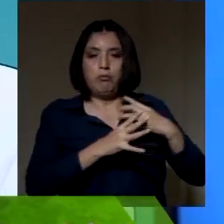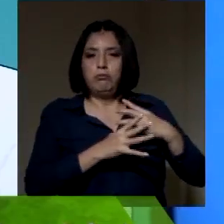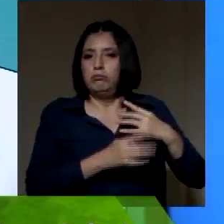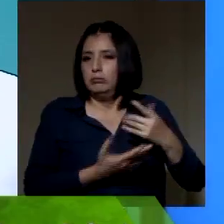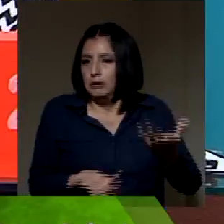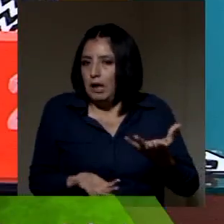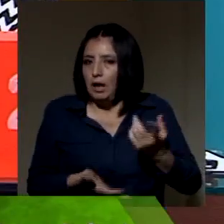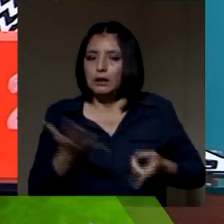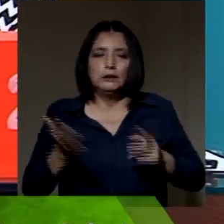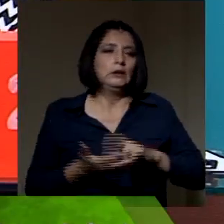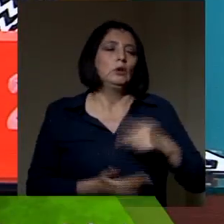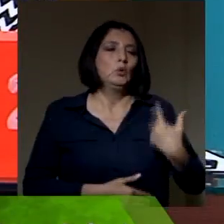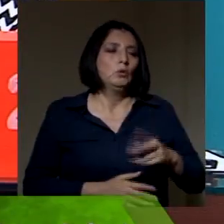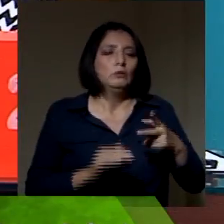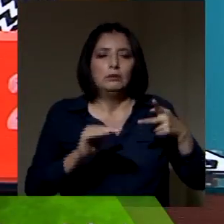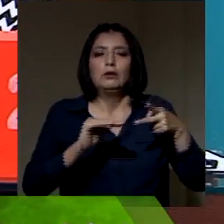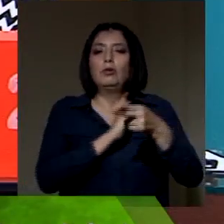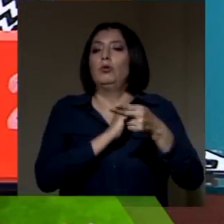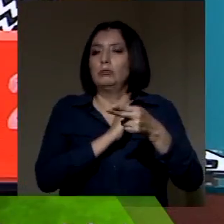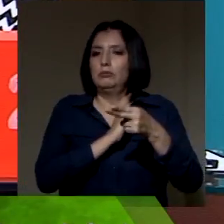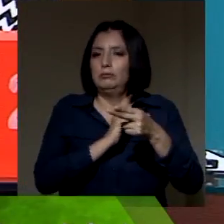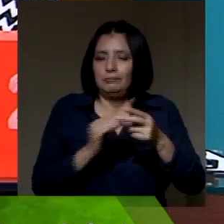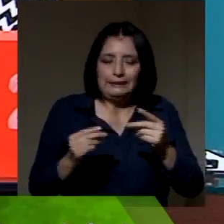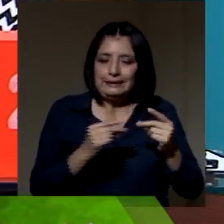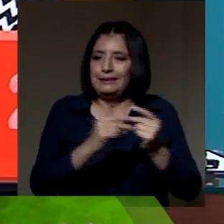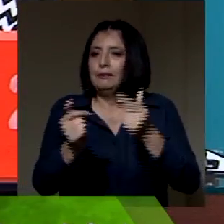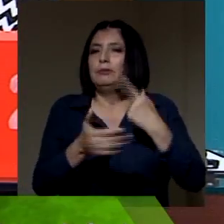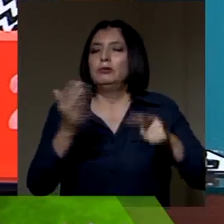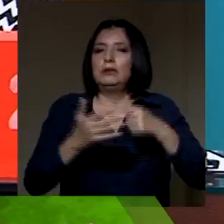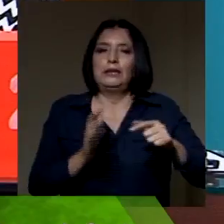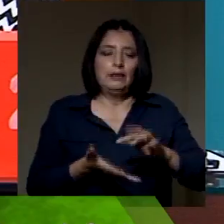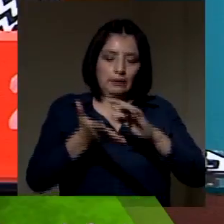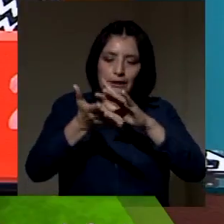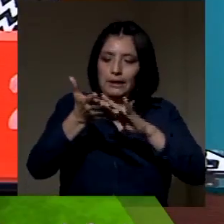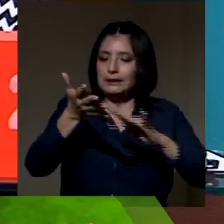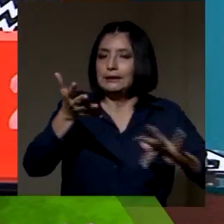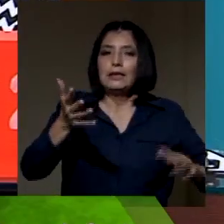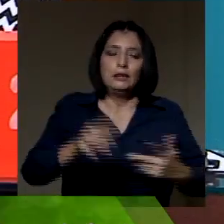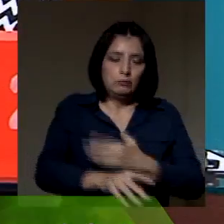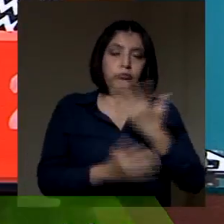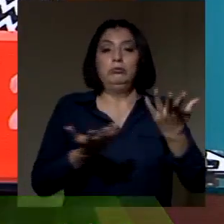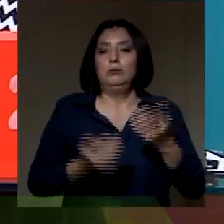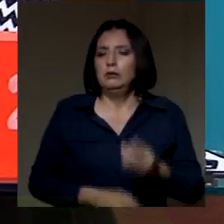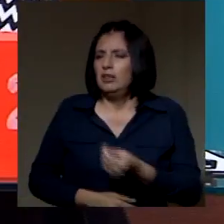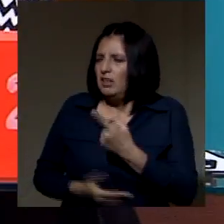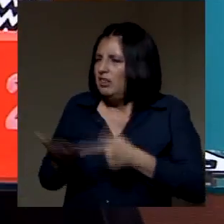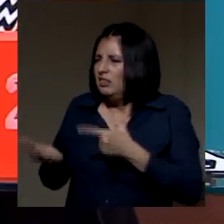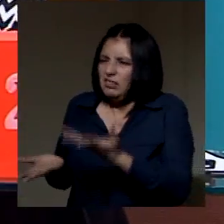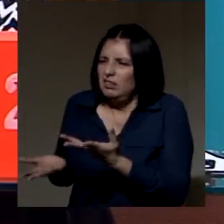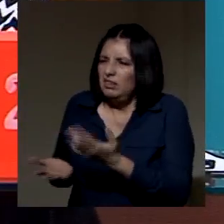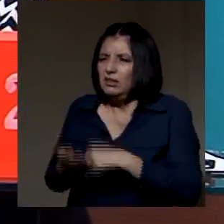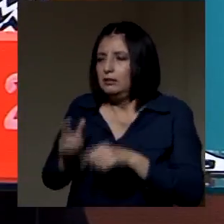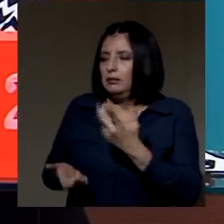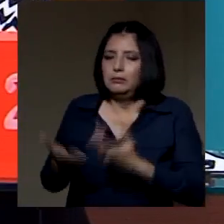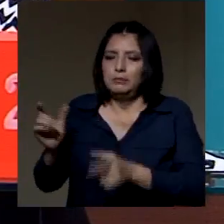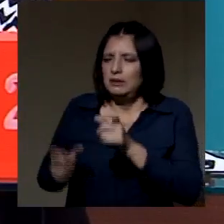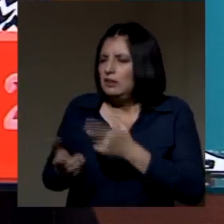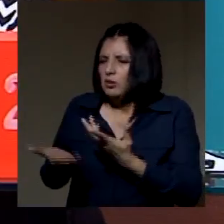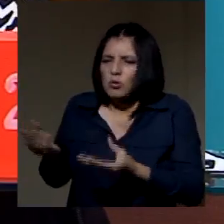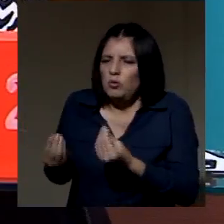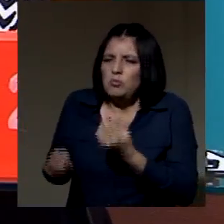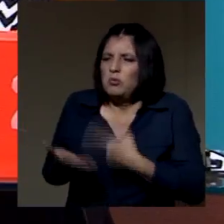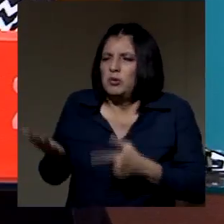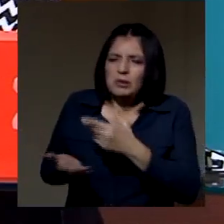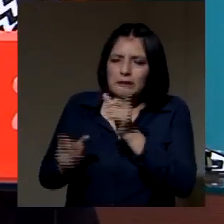O sea, la interrupción brusca de la irrigación se llama infarto. ¿Cuáles son las personas más propensas, doctor?